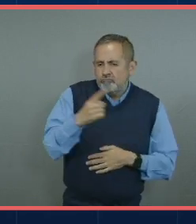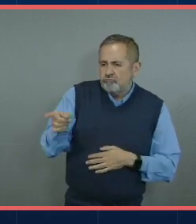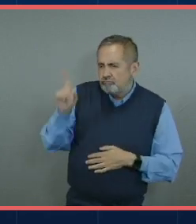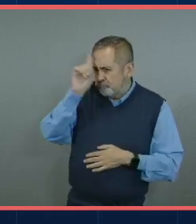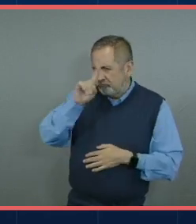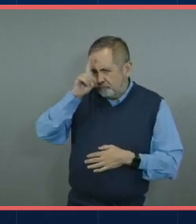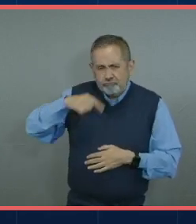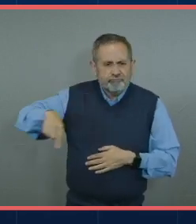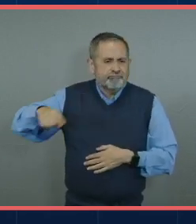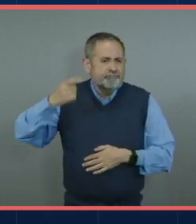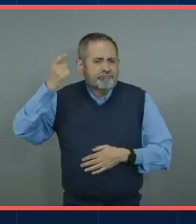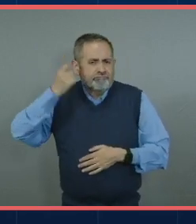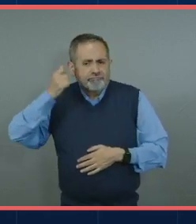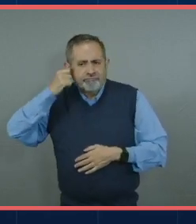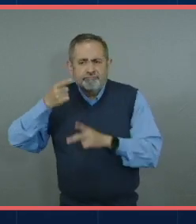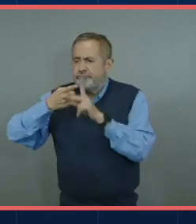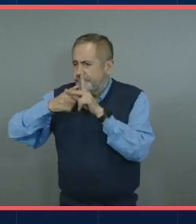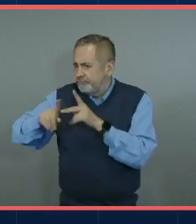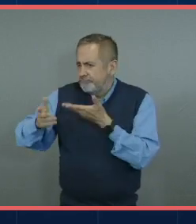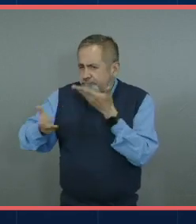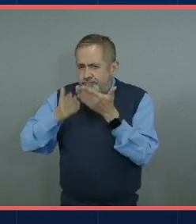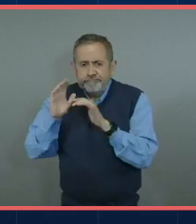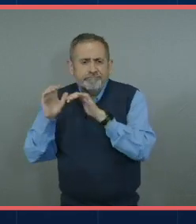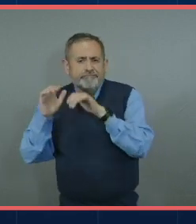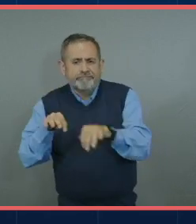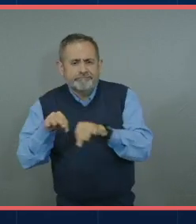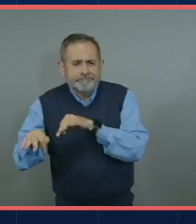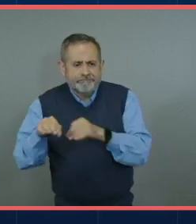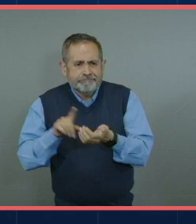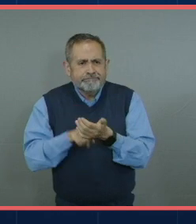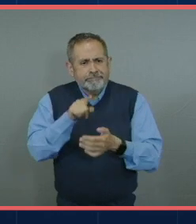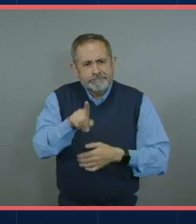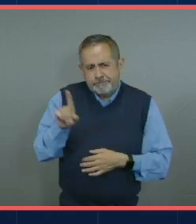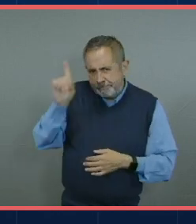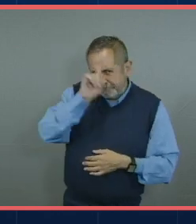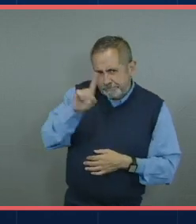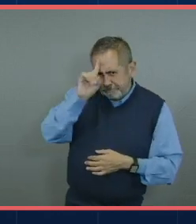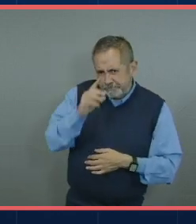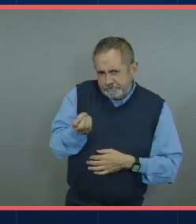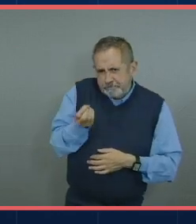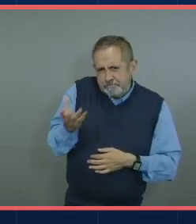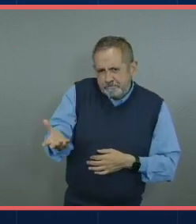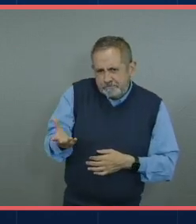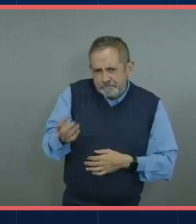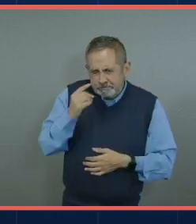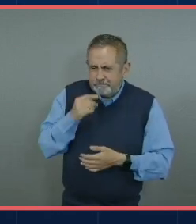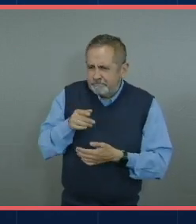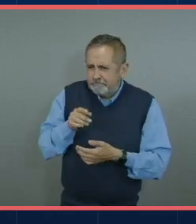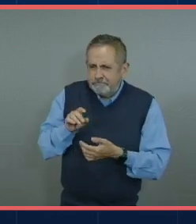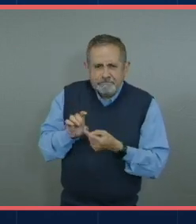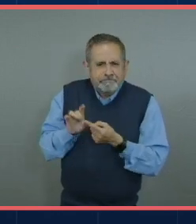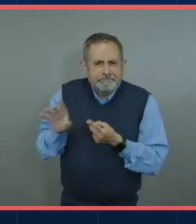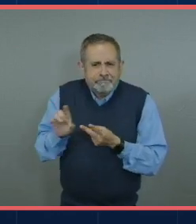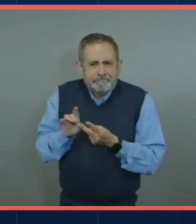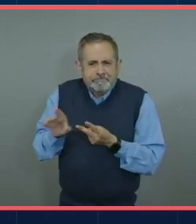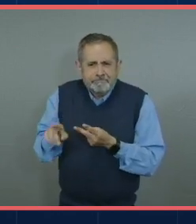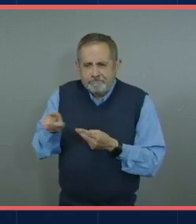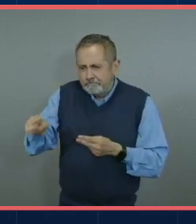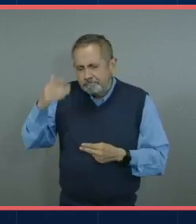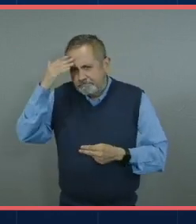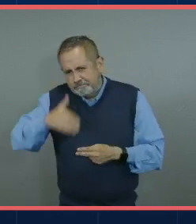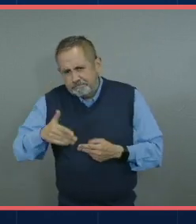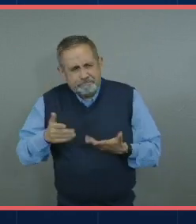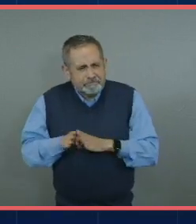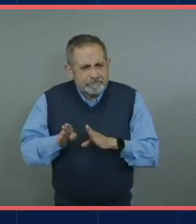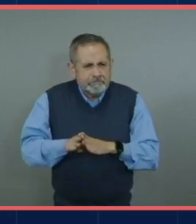becarios que están empezando su vida laboral? ¿cuáles crees tú que son esos tips que vale la pena tener en cuenta?